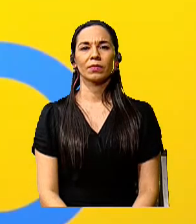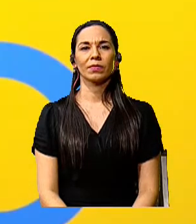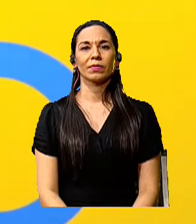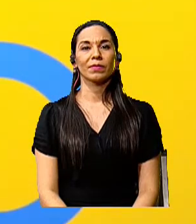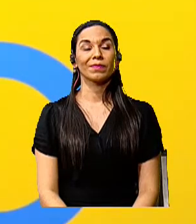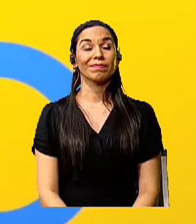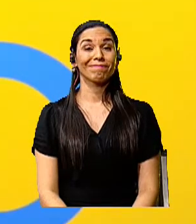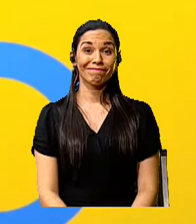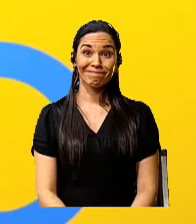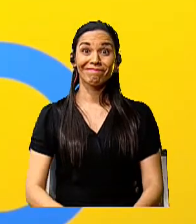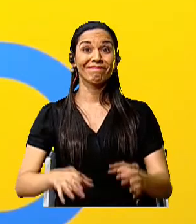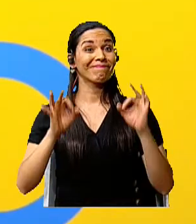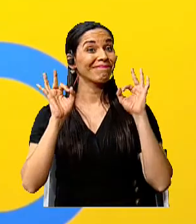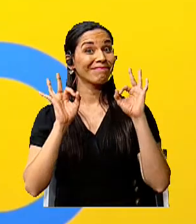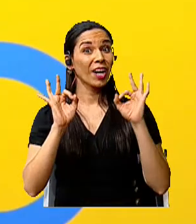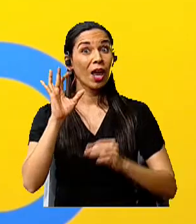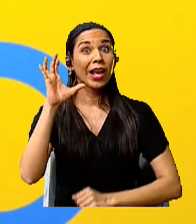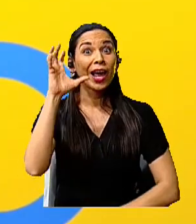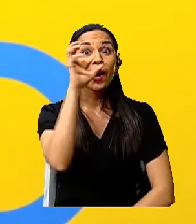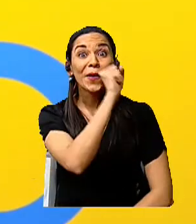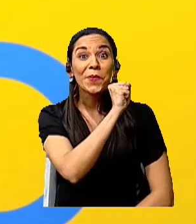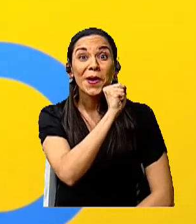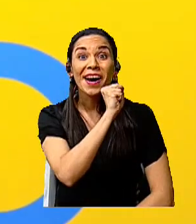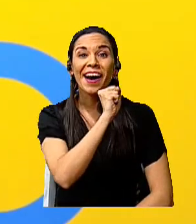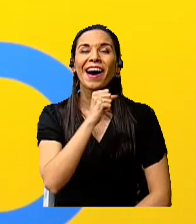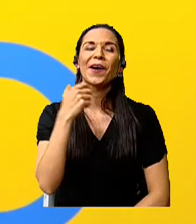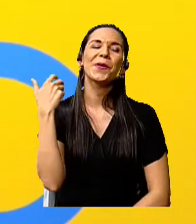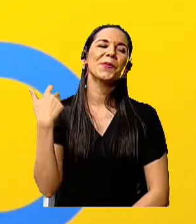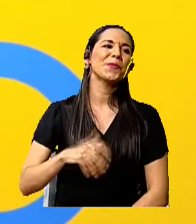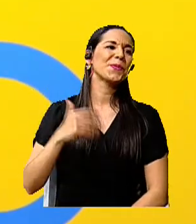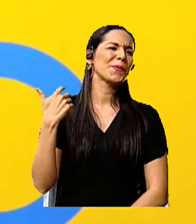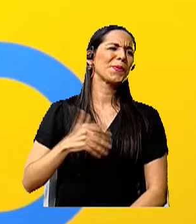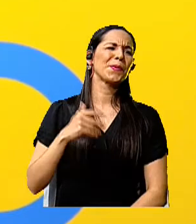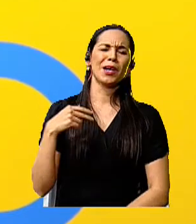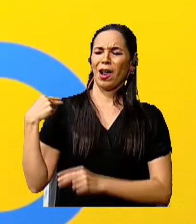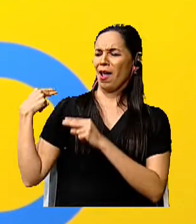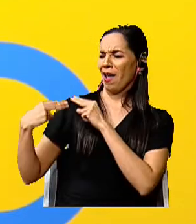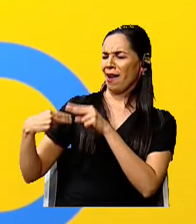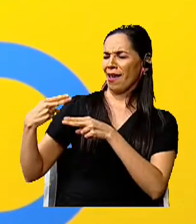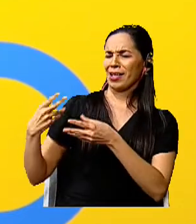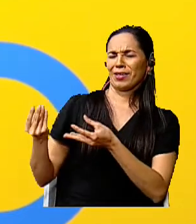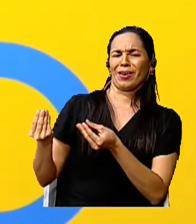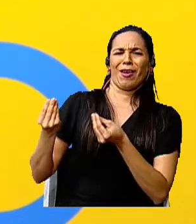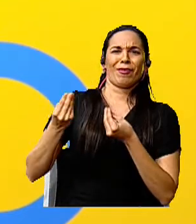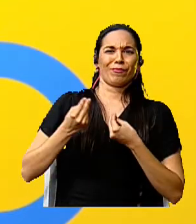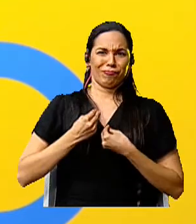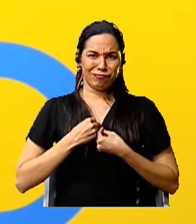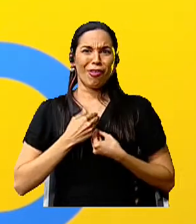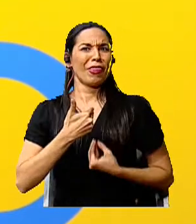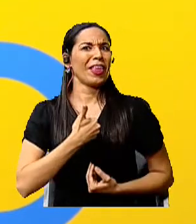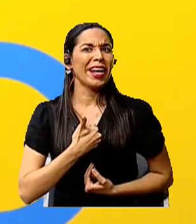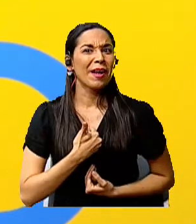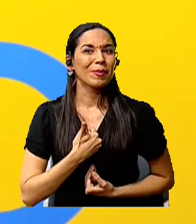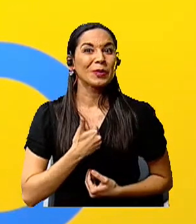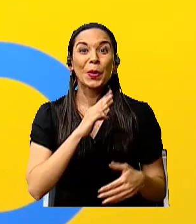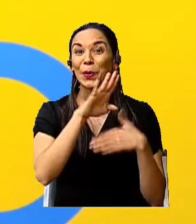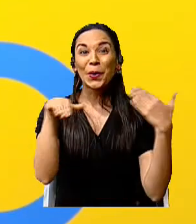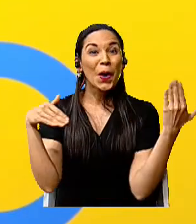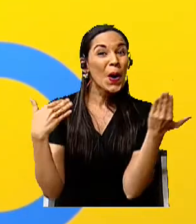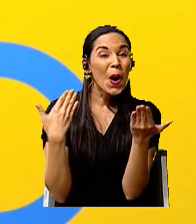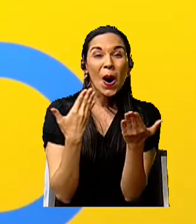Muy bien, se dieron cuenta que sí hemos recibido una gran herencia. Todos tenemos